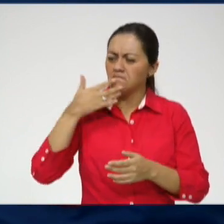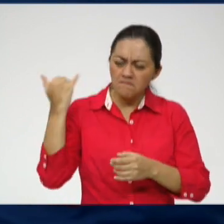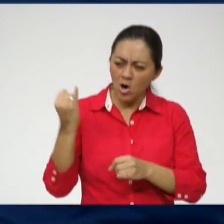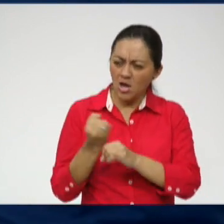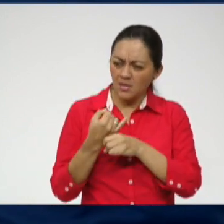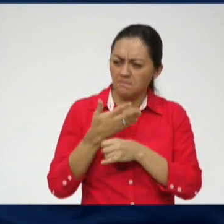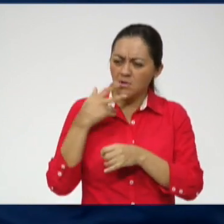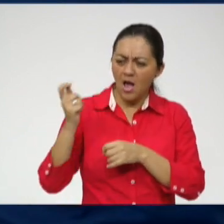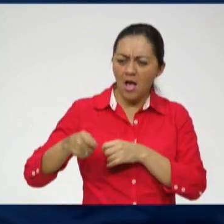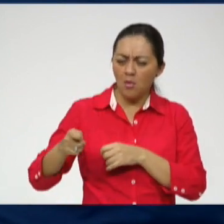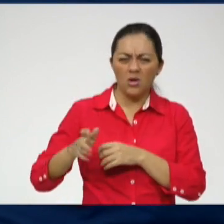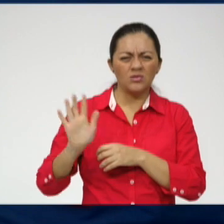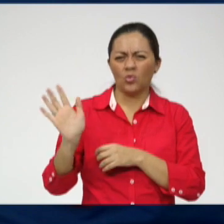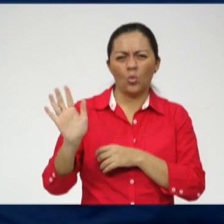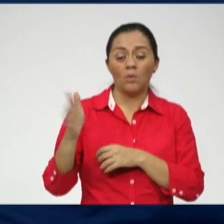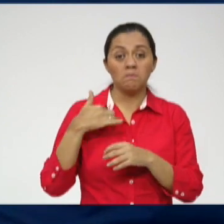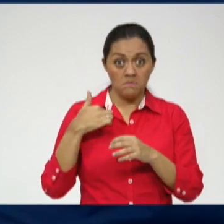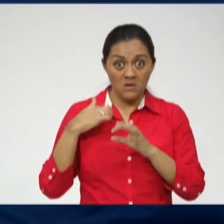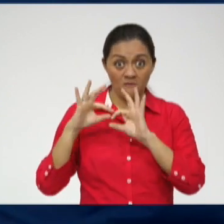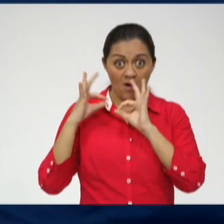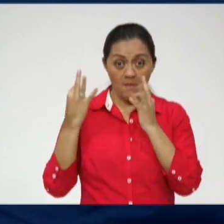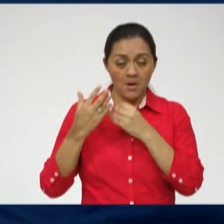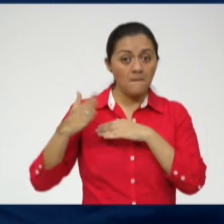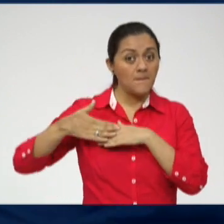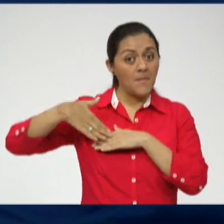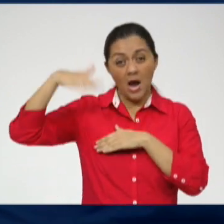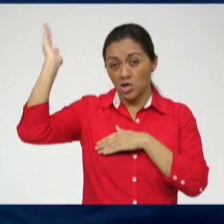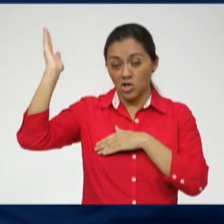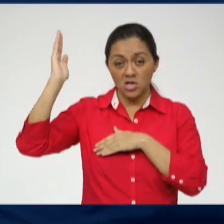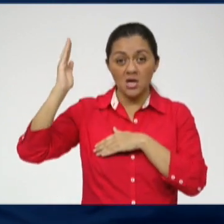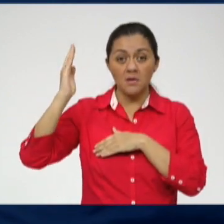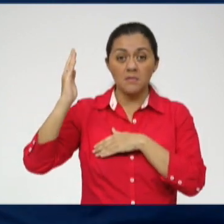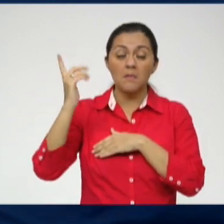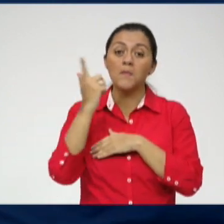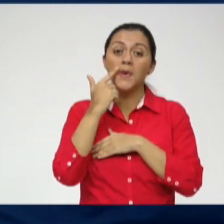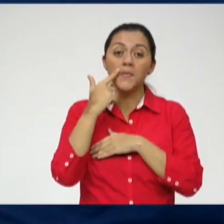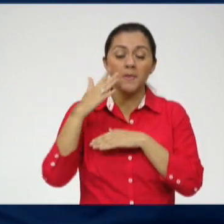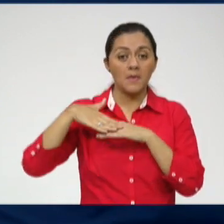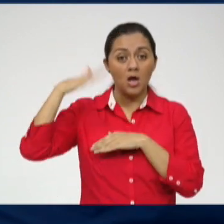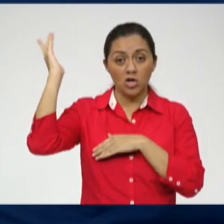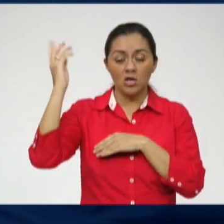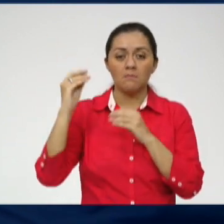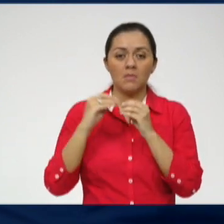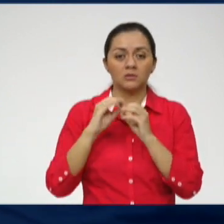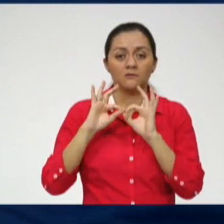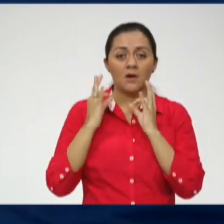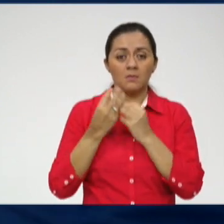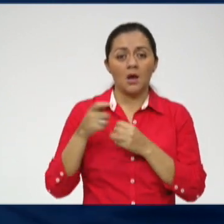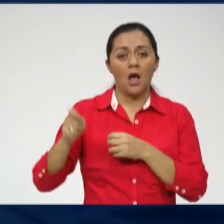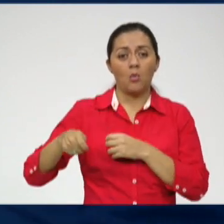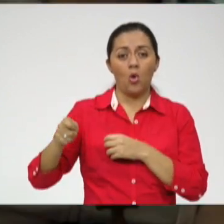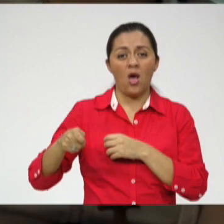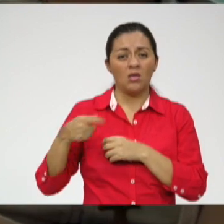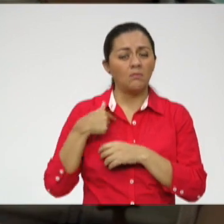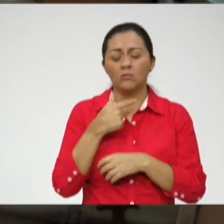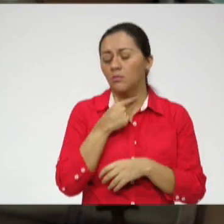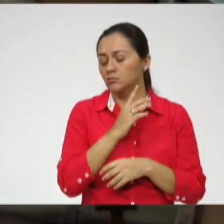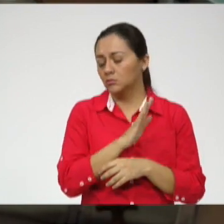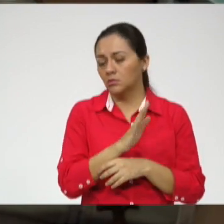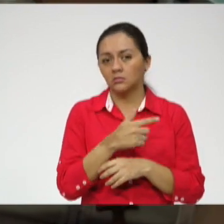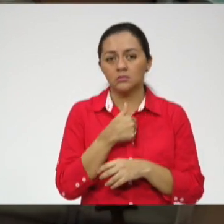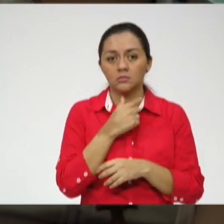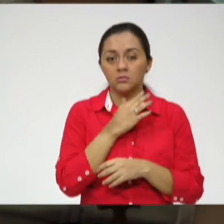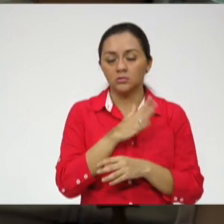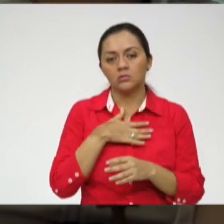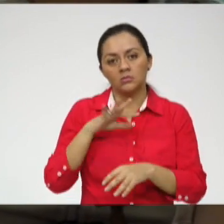Aunque yo, mi familia, casi todos de parte de mi padre son abogados o se han inclinado por la ingeniería. Mi papá me